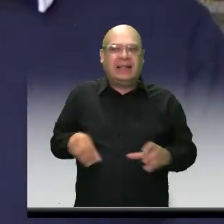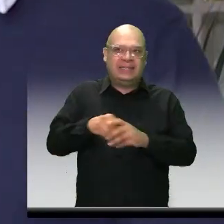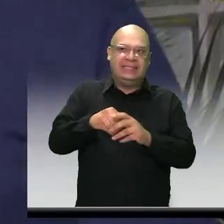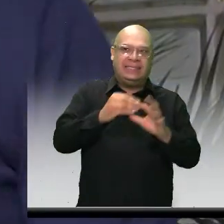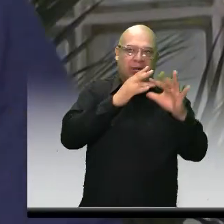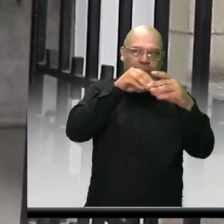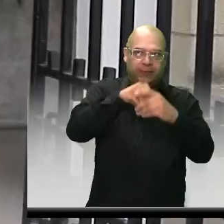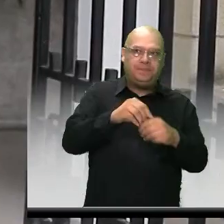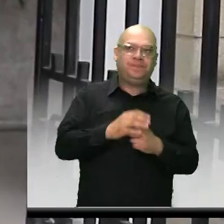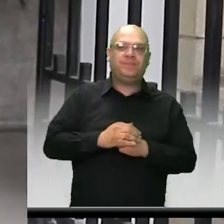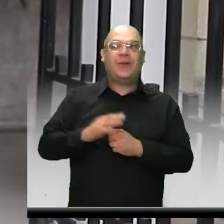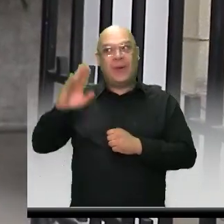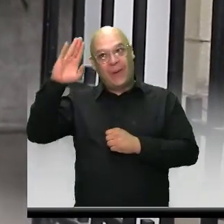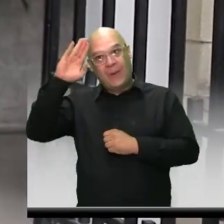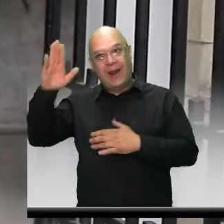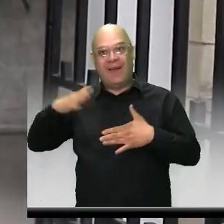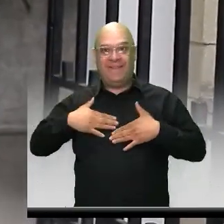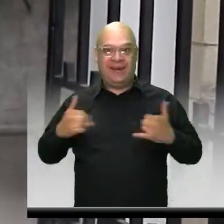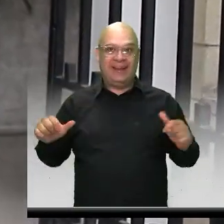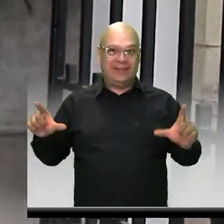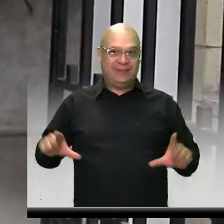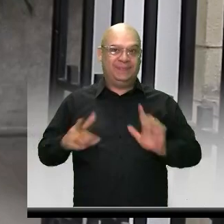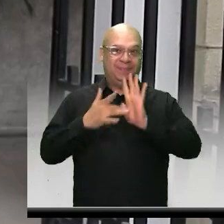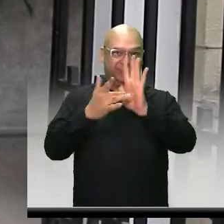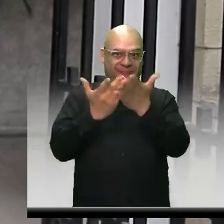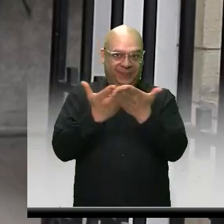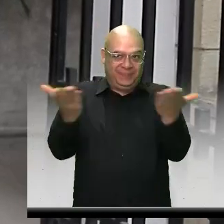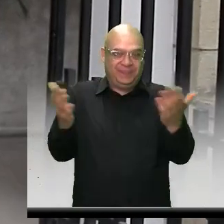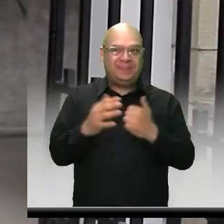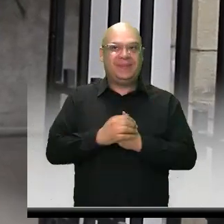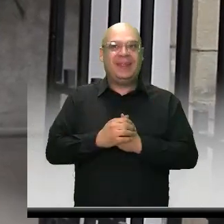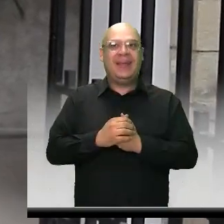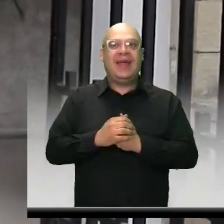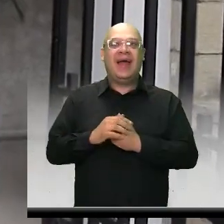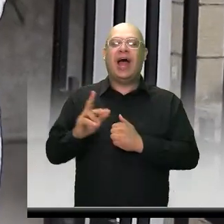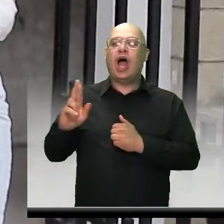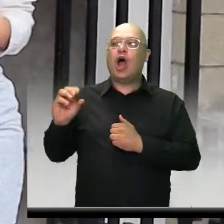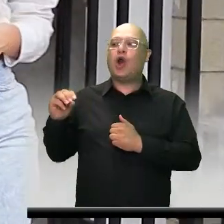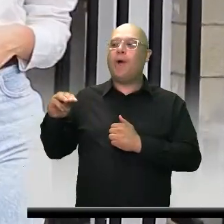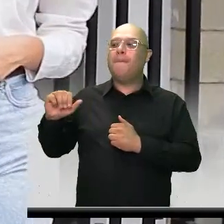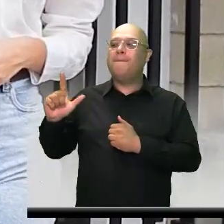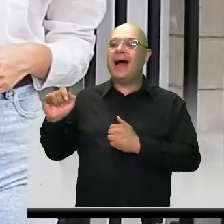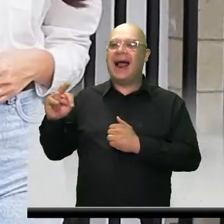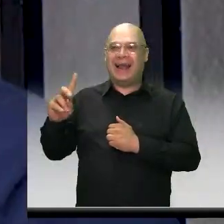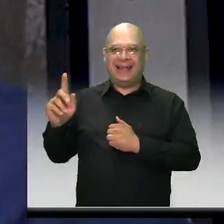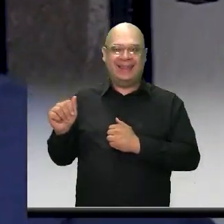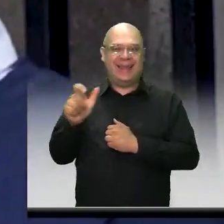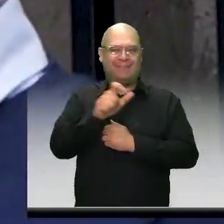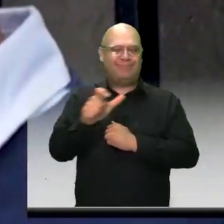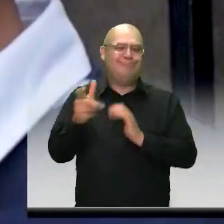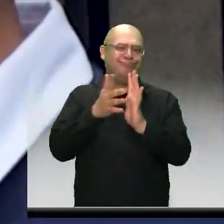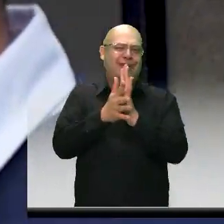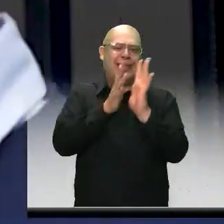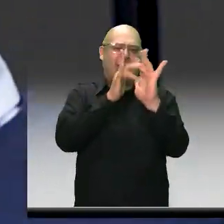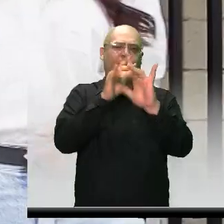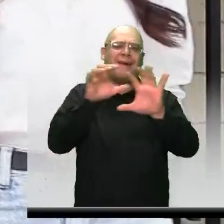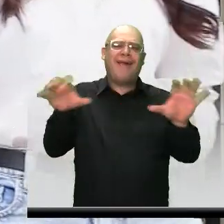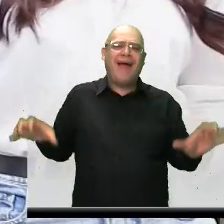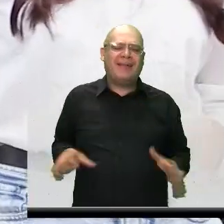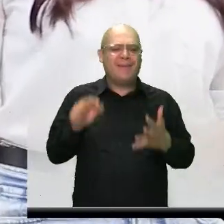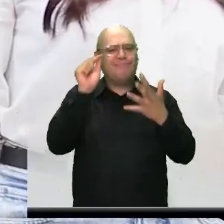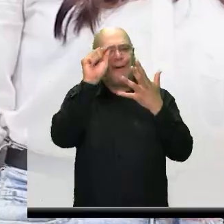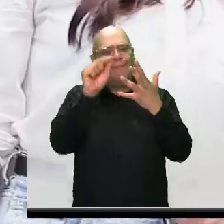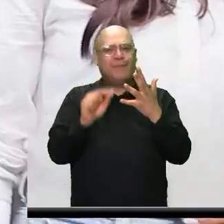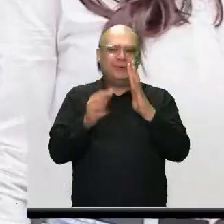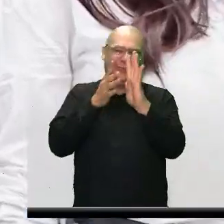muy feliz de hoy estar en este programa desde el tradicional barrio Loma Linda para contarle a los itagüiseños todo lo que hacemos día a día por ellos y cómo